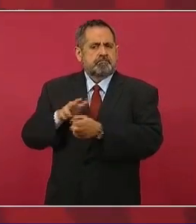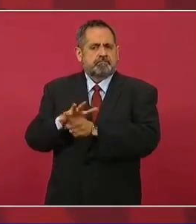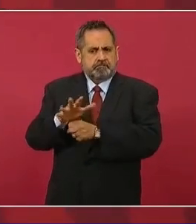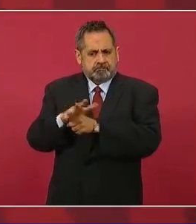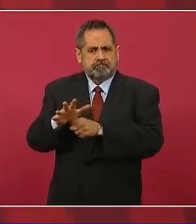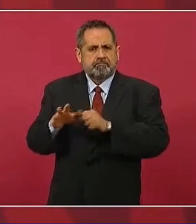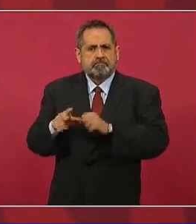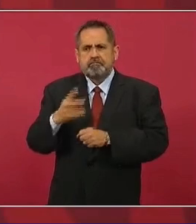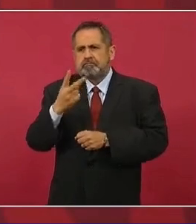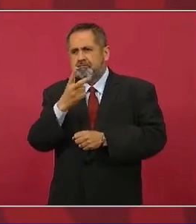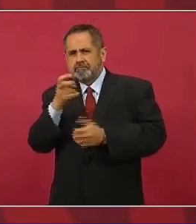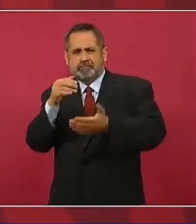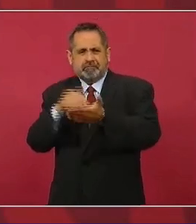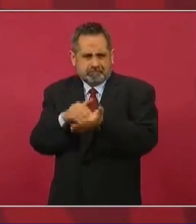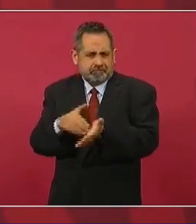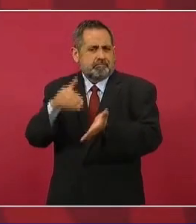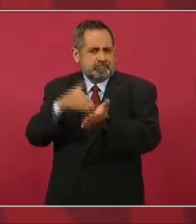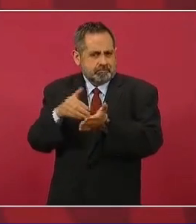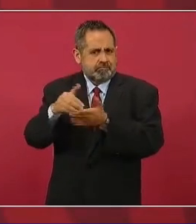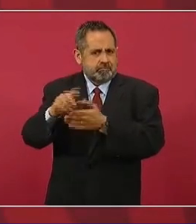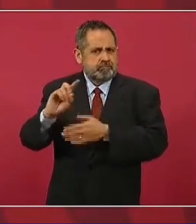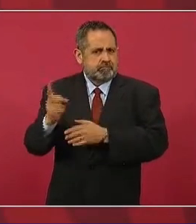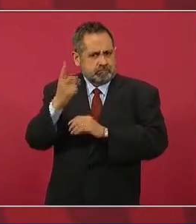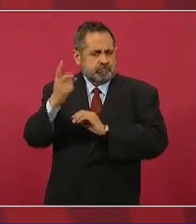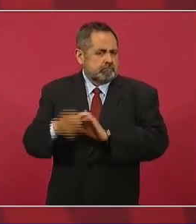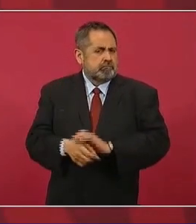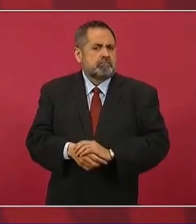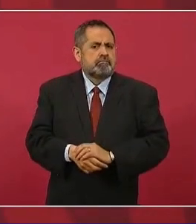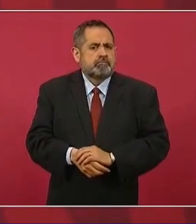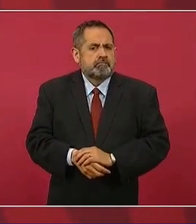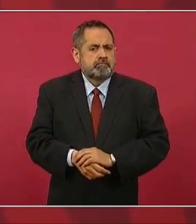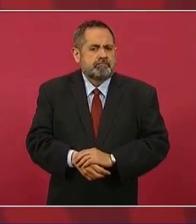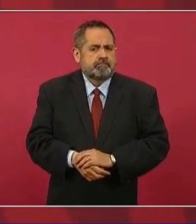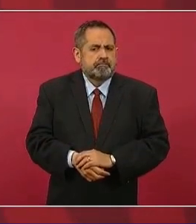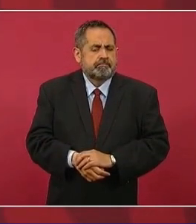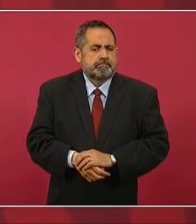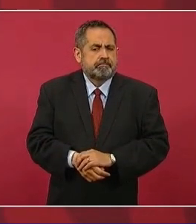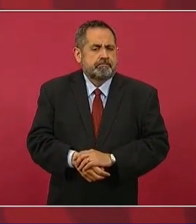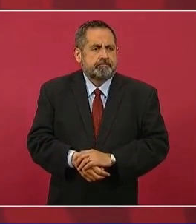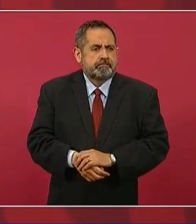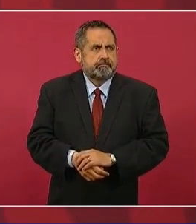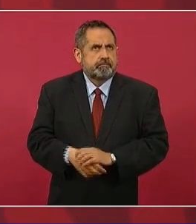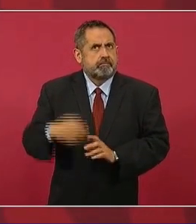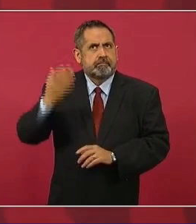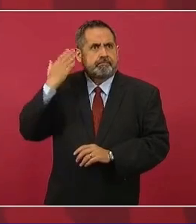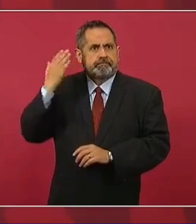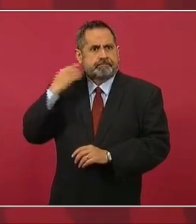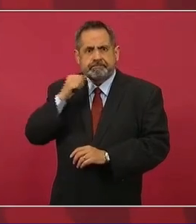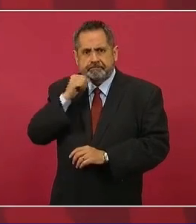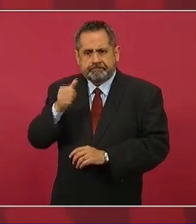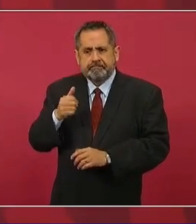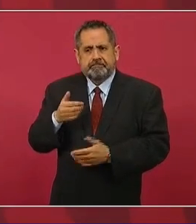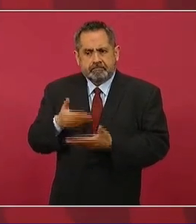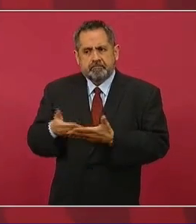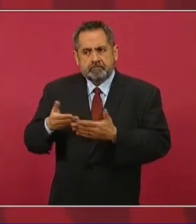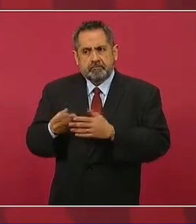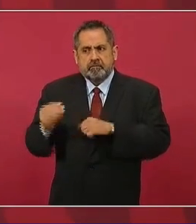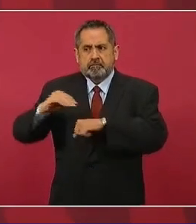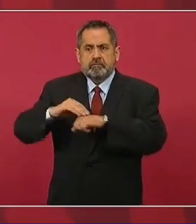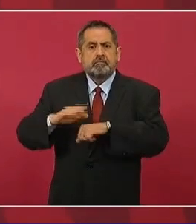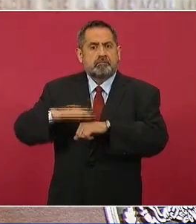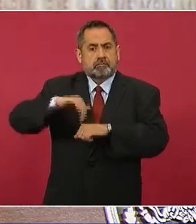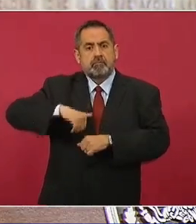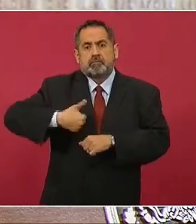efecto, 200 mil millones de dólares, como nunca, y se han incrementado